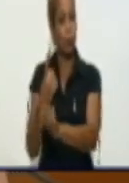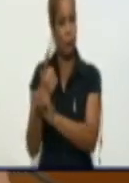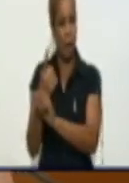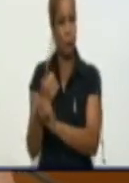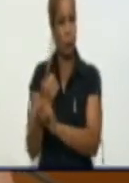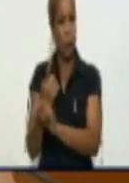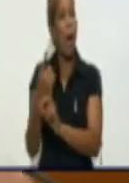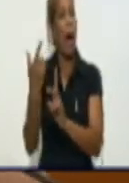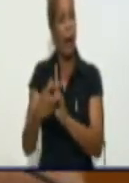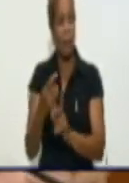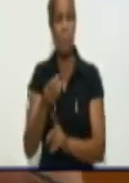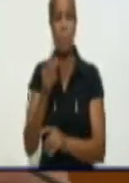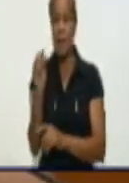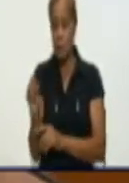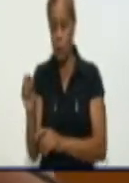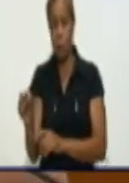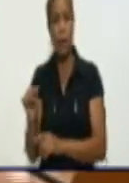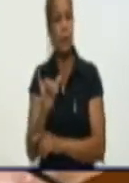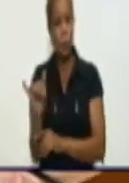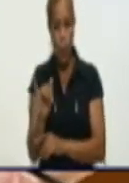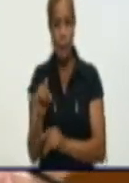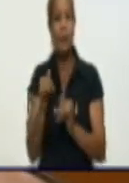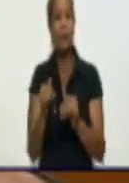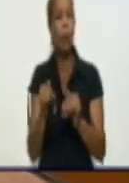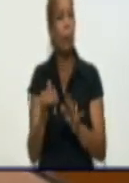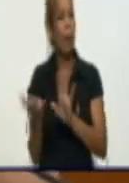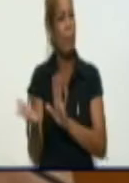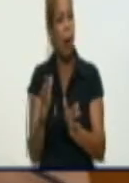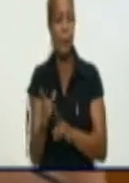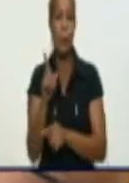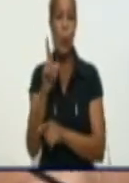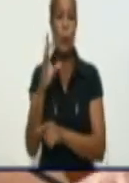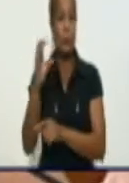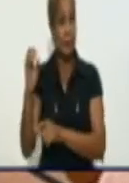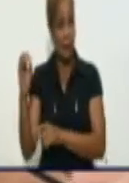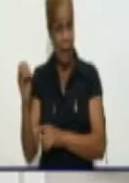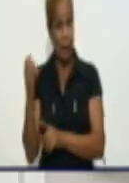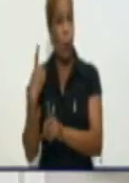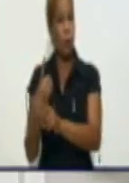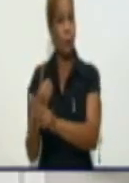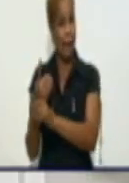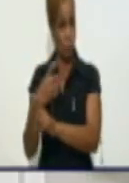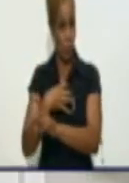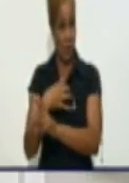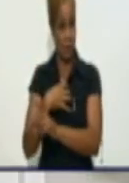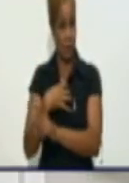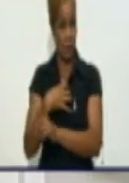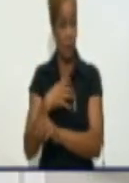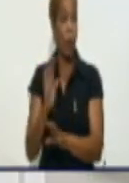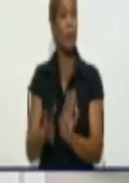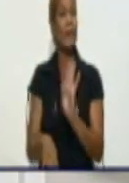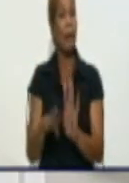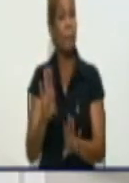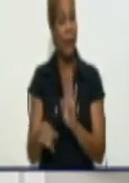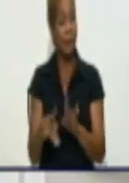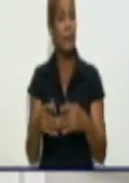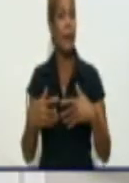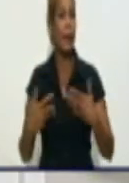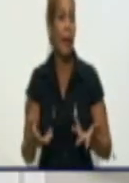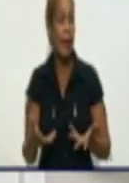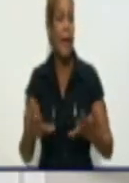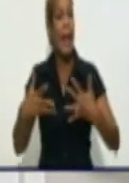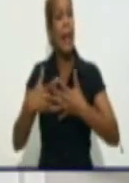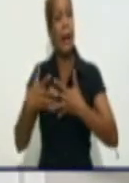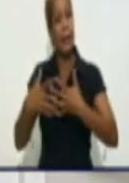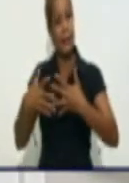casi 100 contactos. Porque eso está en dependencia de las características de la persona, del tipo de trabajo que realice, de su